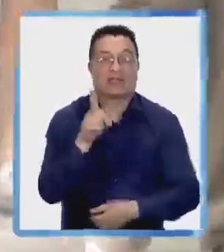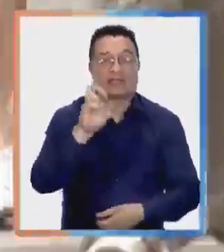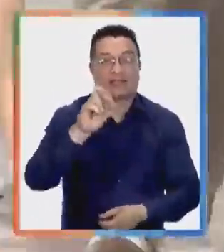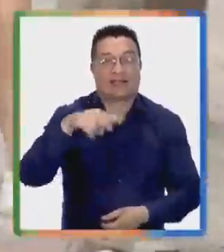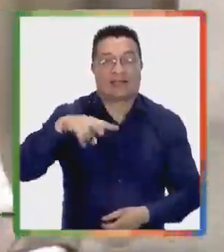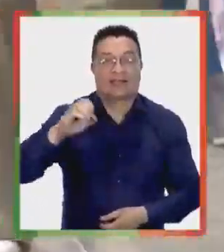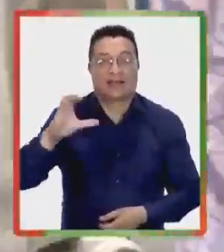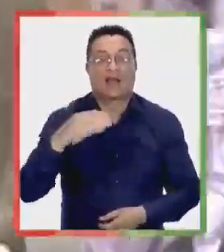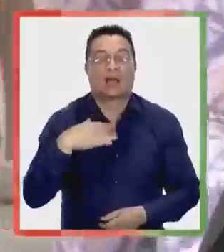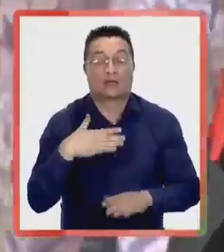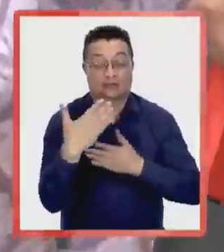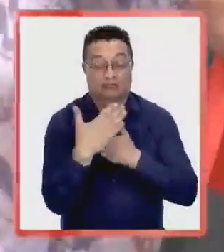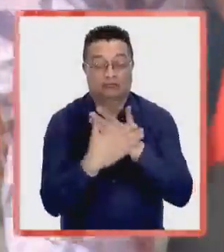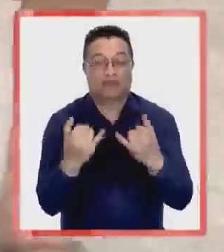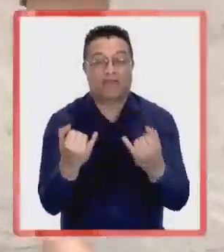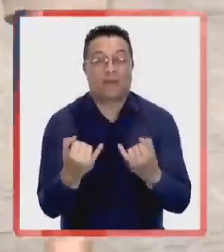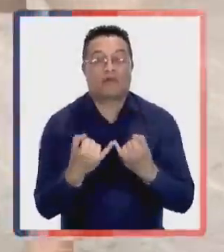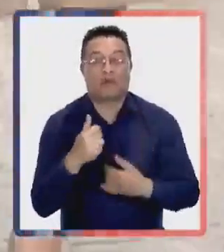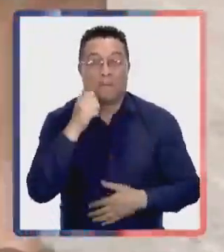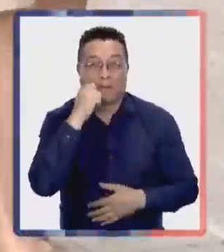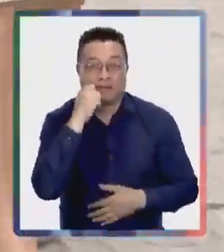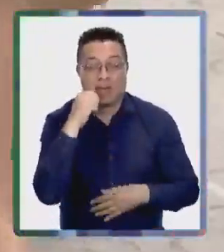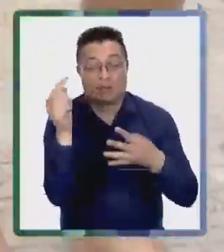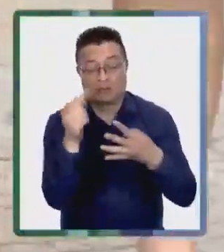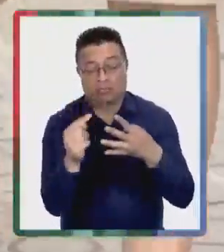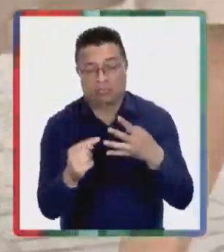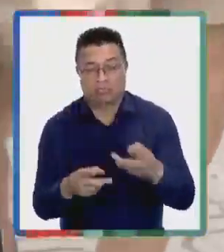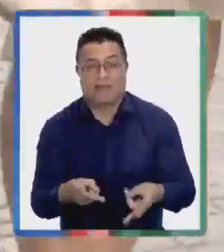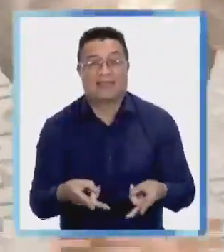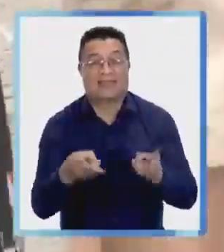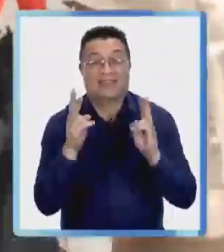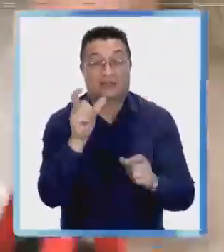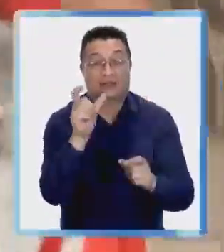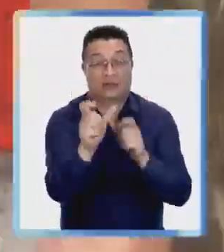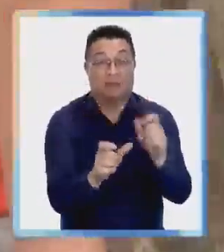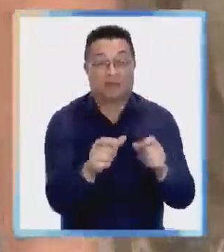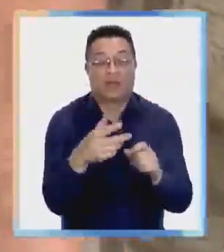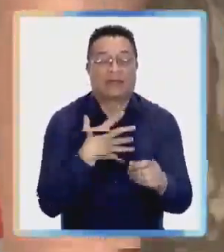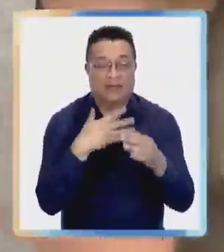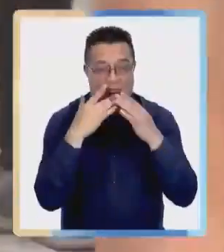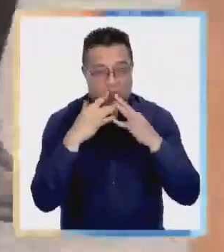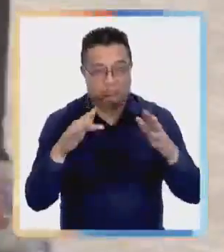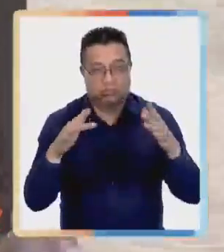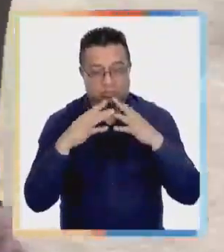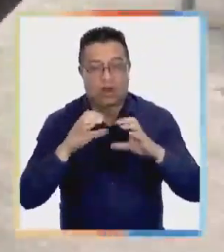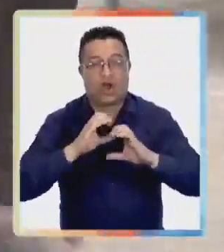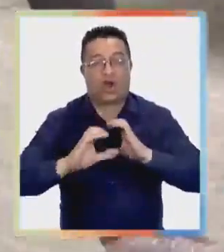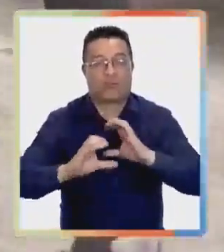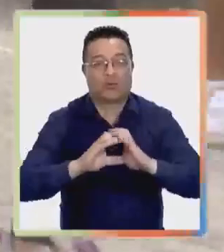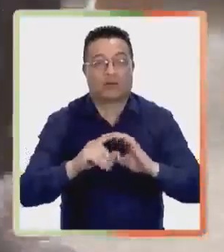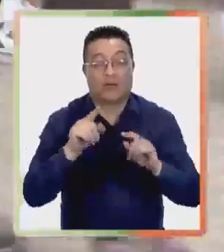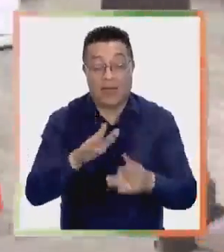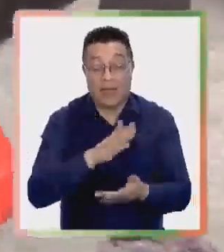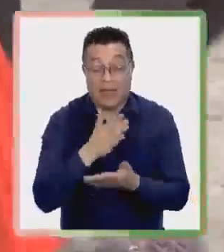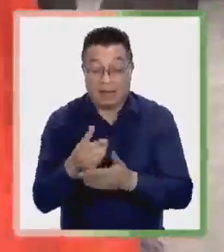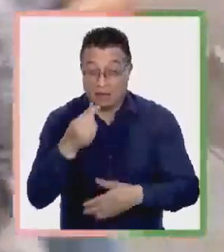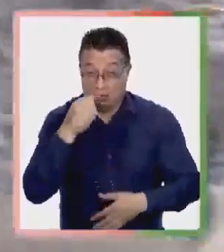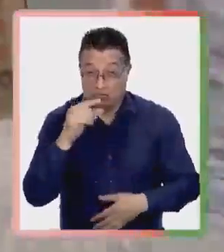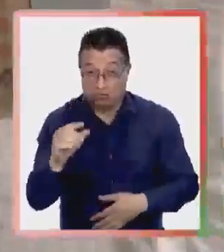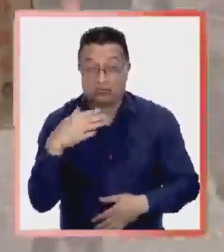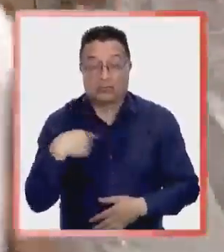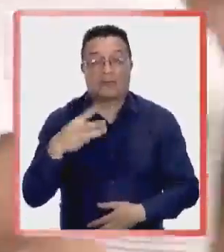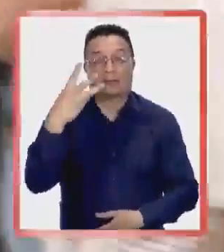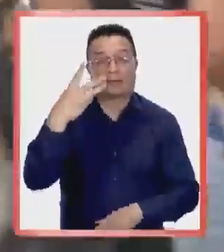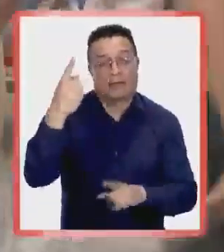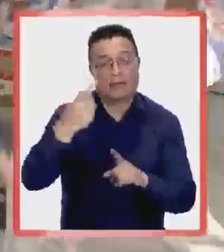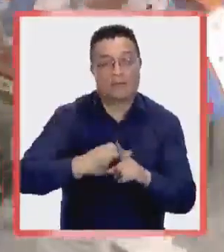en materia financiera, en materia también de más atribuciones para el CERNAC, en materia de protección de datos personales, es decir, un conjunto de más derechos para los